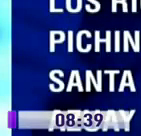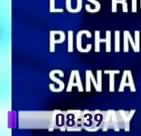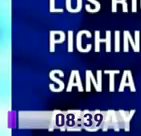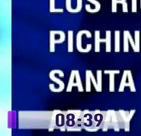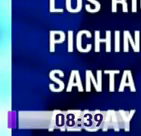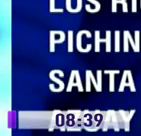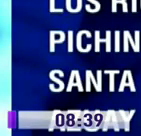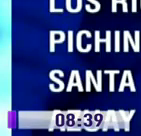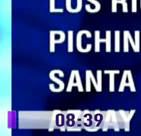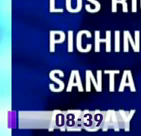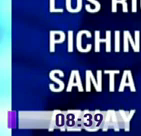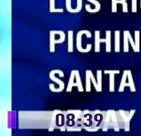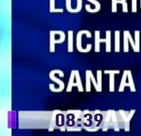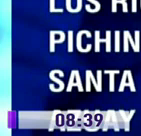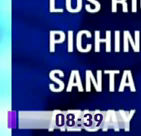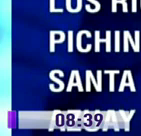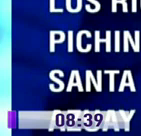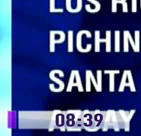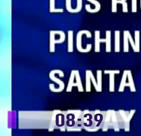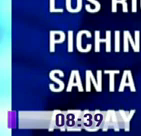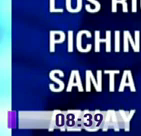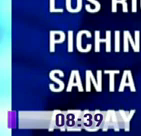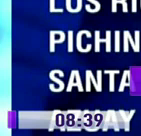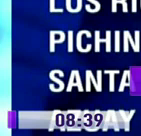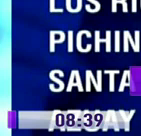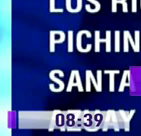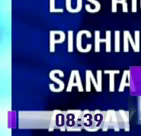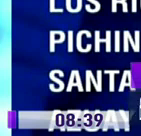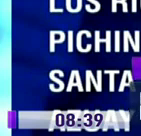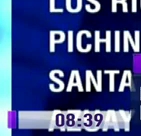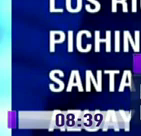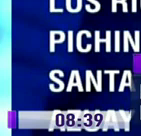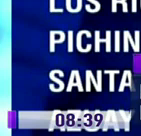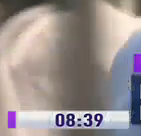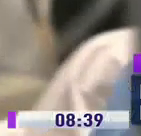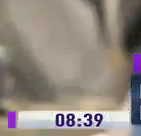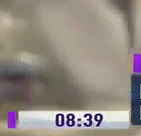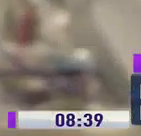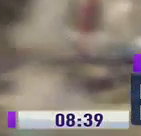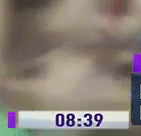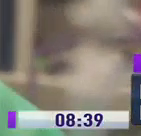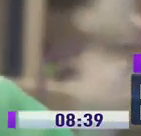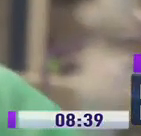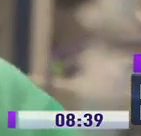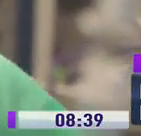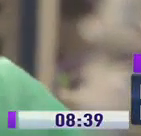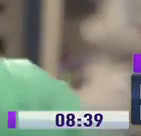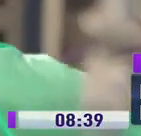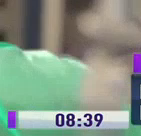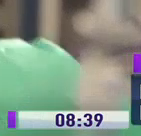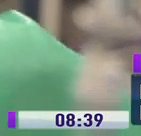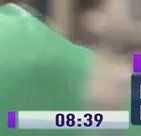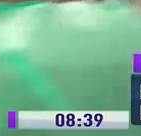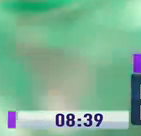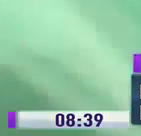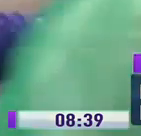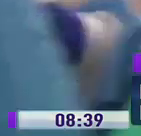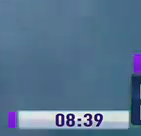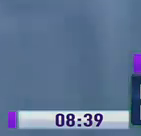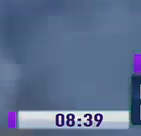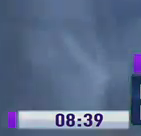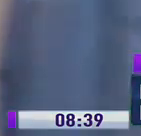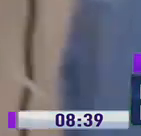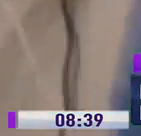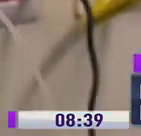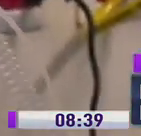El Oro se ubica segundo por debajo del Guayas, en números de fallecidos. Es por ello que se están tomando acciones de prevención para evitar